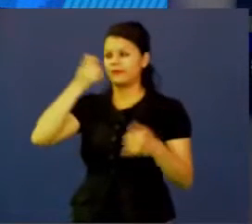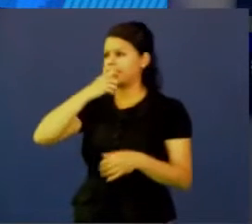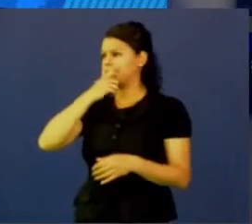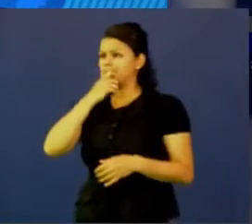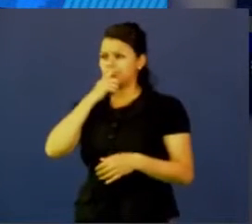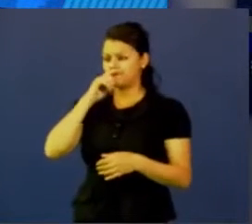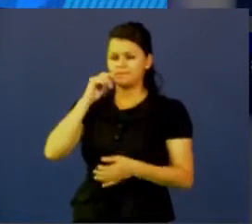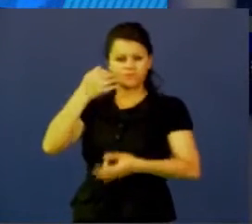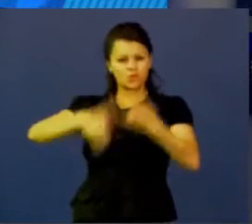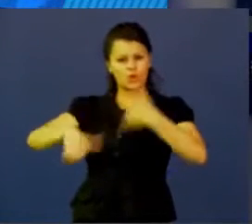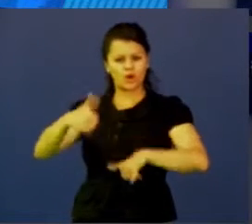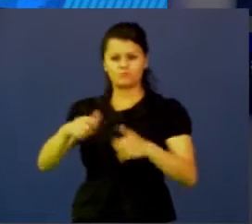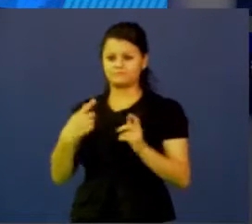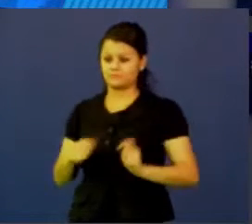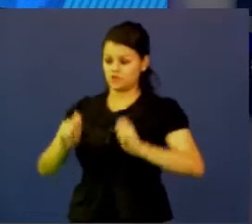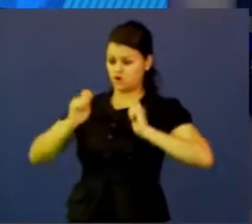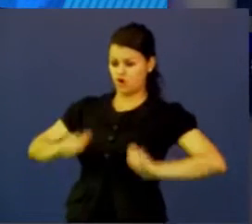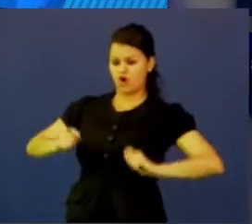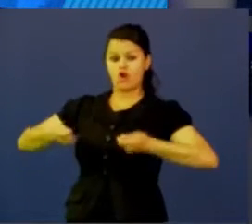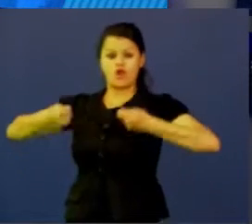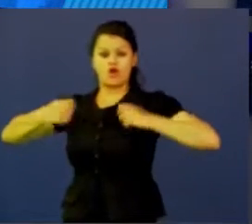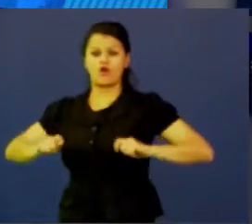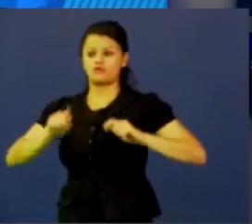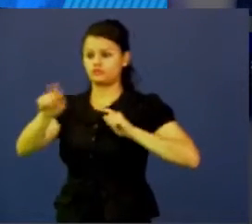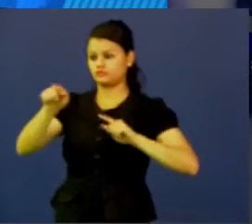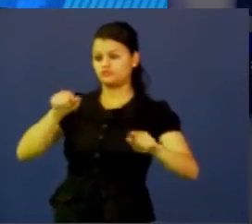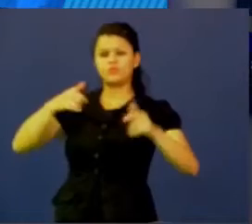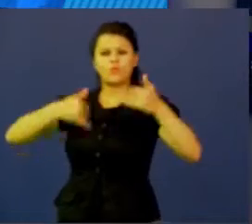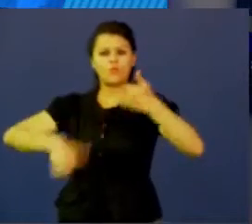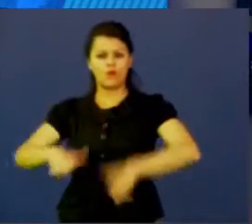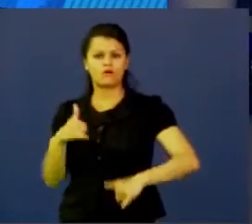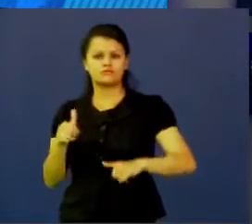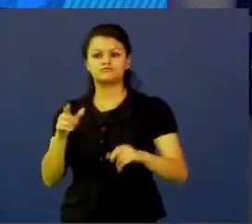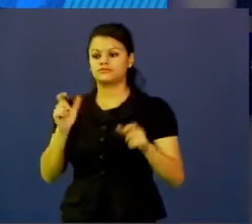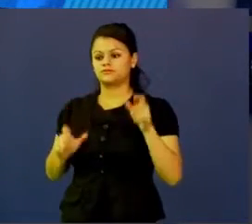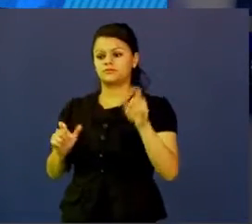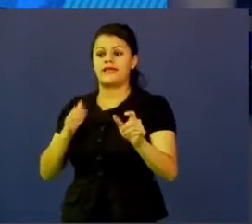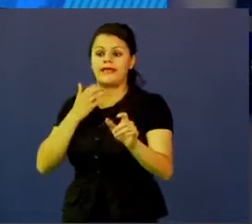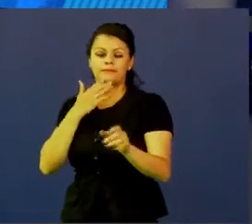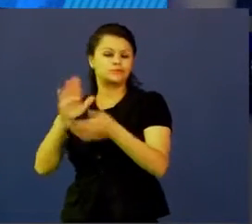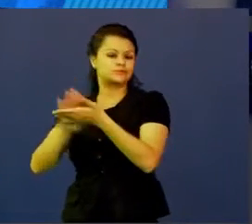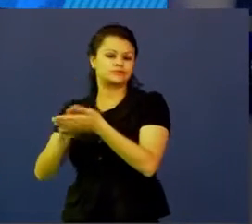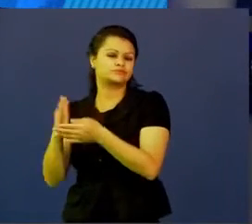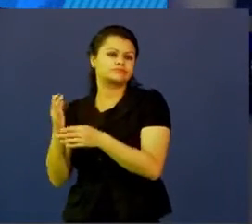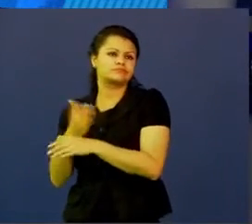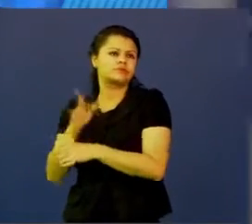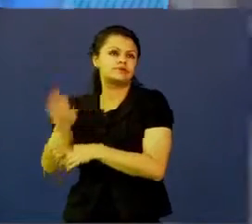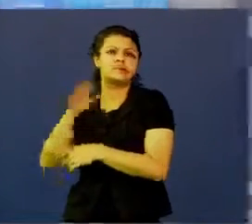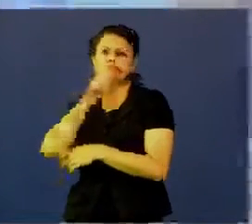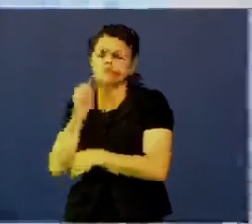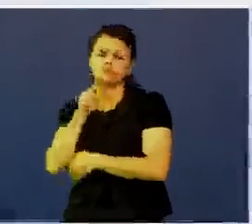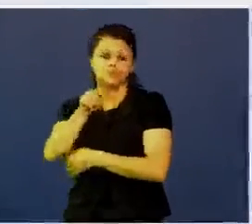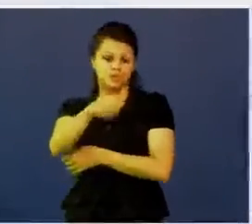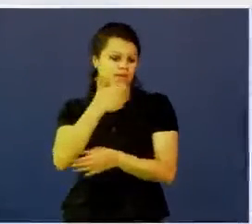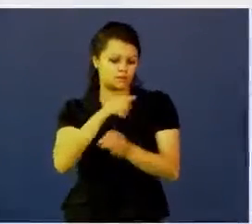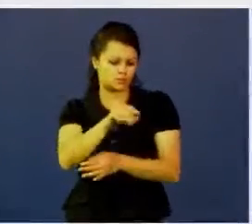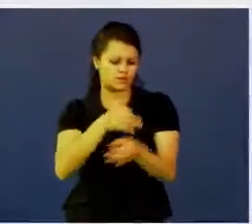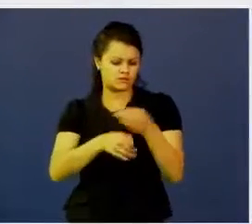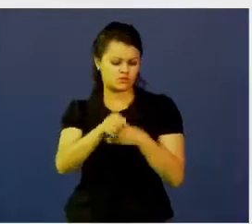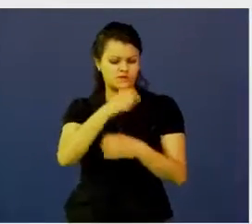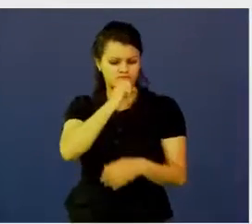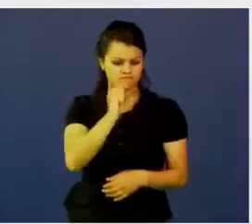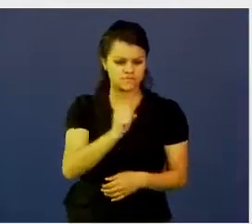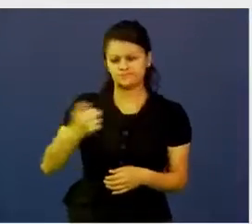hacer con los niños juego de roles, ustedes estamos generando una solución para un anciano, entonces usted es la persona mayor de edad, nosotros